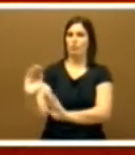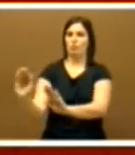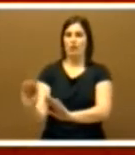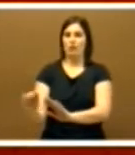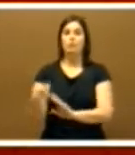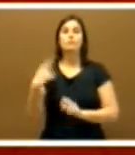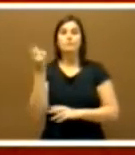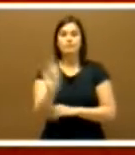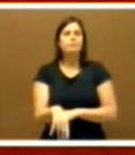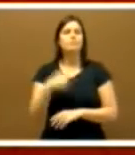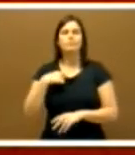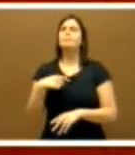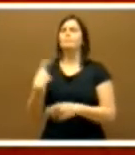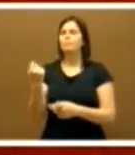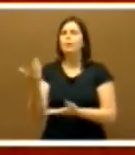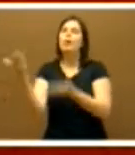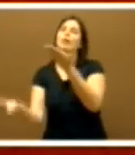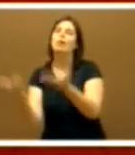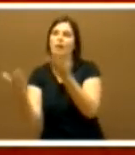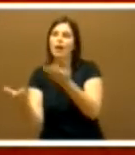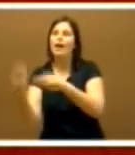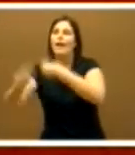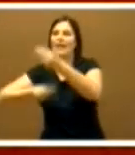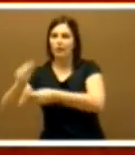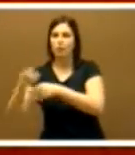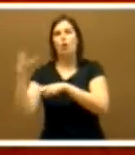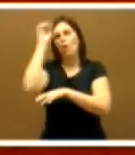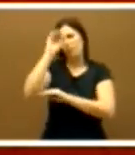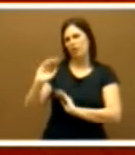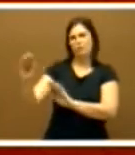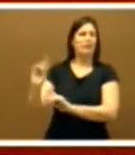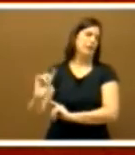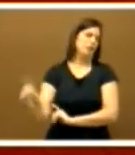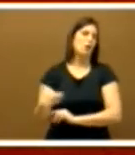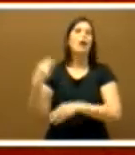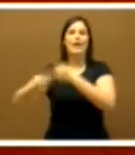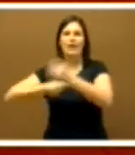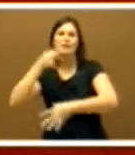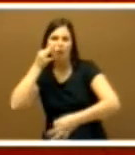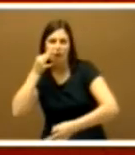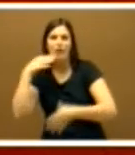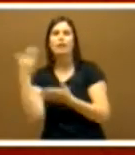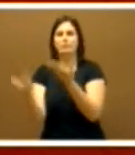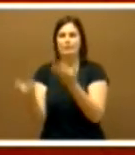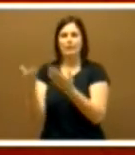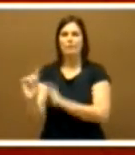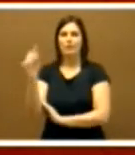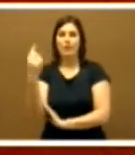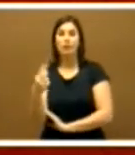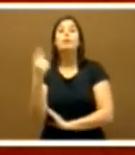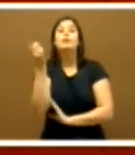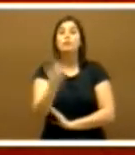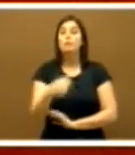como a nosotros, por sus hechos, no por sus opiniones. Quisiera tener también hoy unas palabras